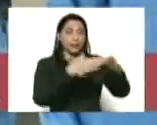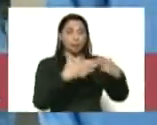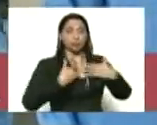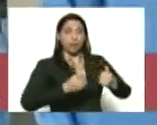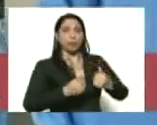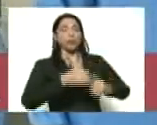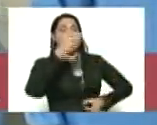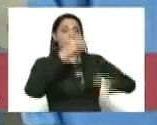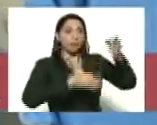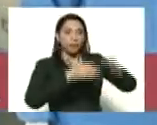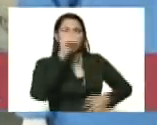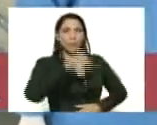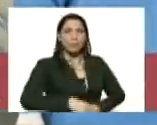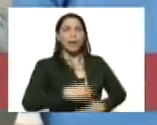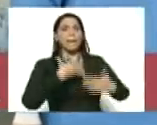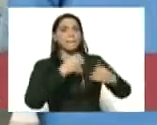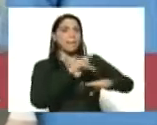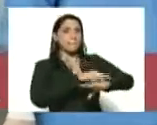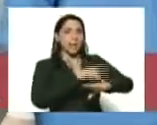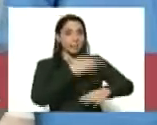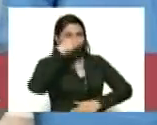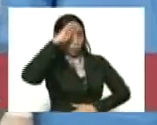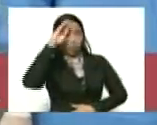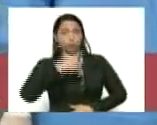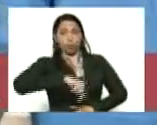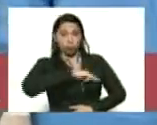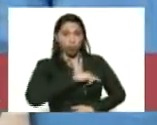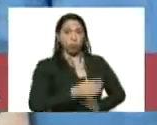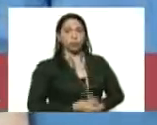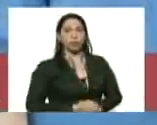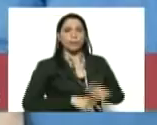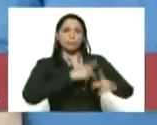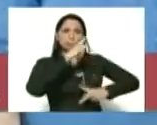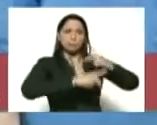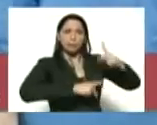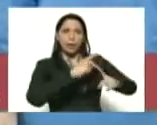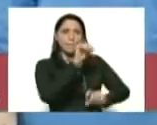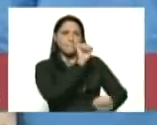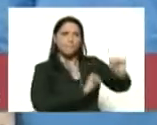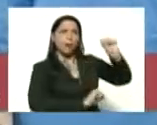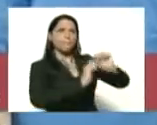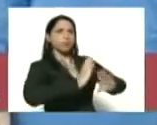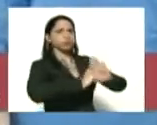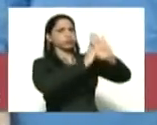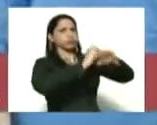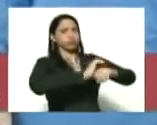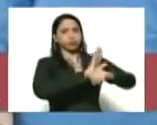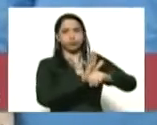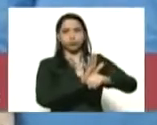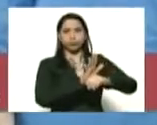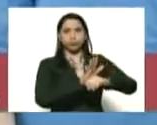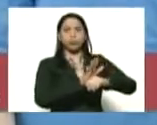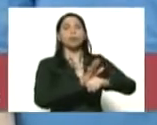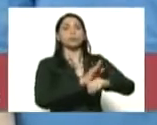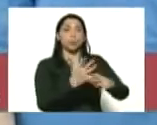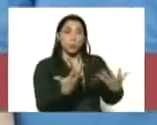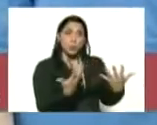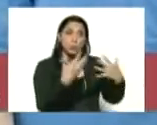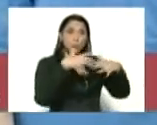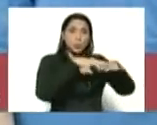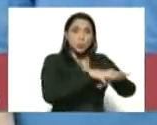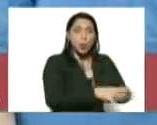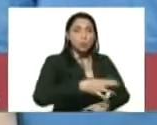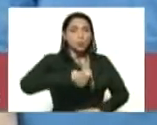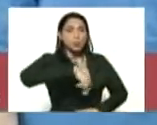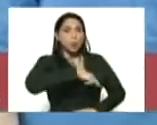cubana y barrio adentro hemos construido ese plan de prevención y contención con COVID-19 conjuntamente con nuestro